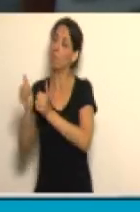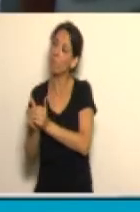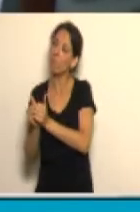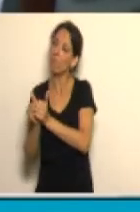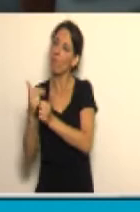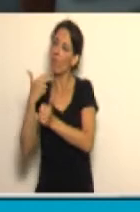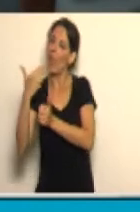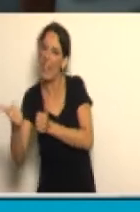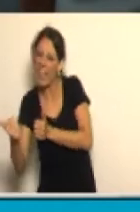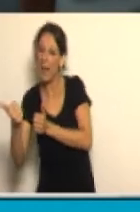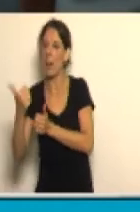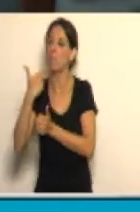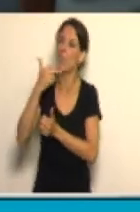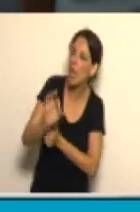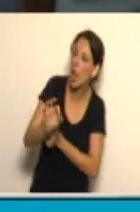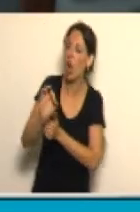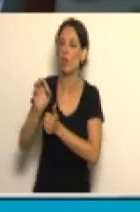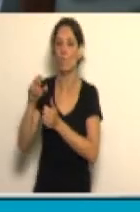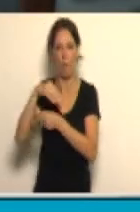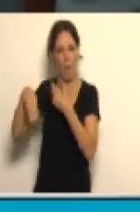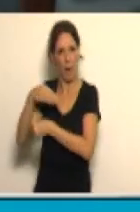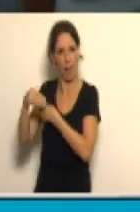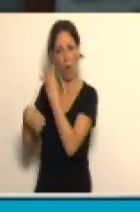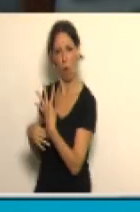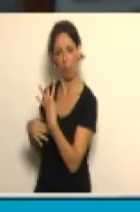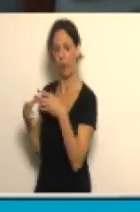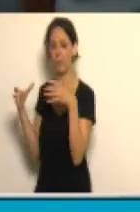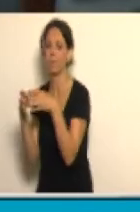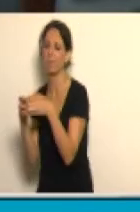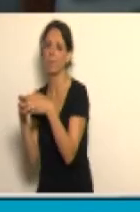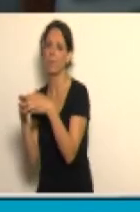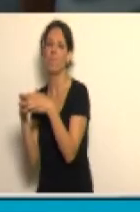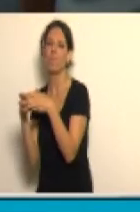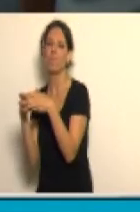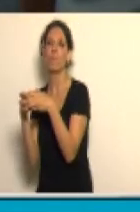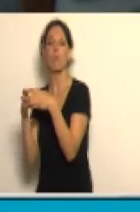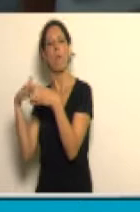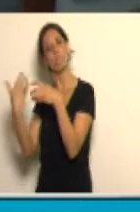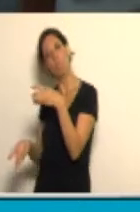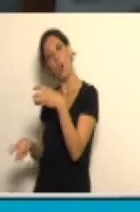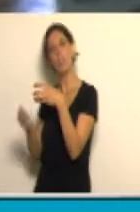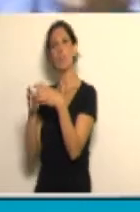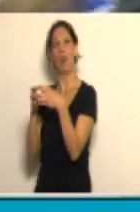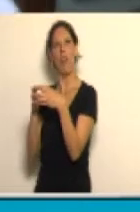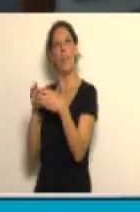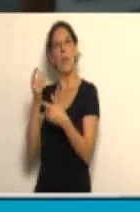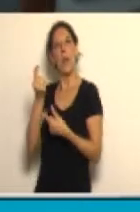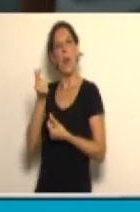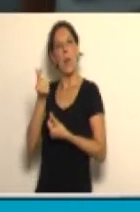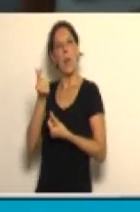con Florencia y Máximo, sus hijos. Por eso toma valor